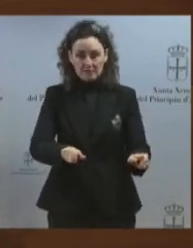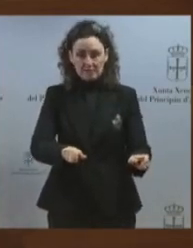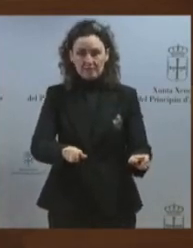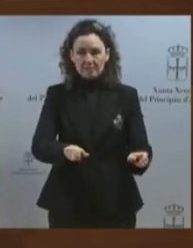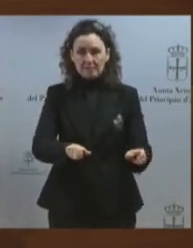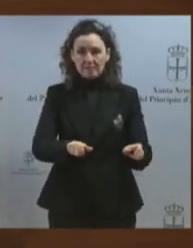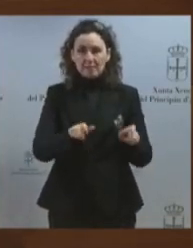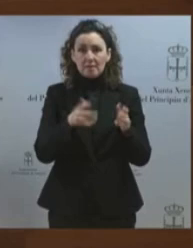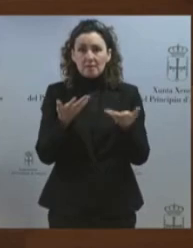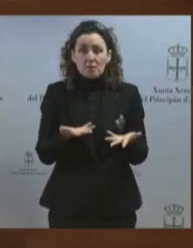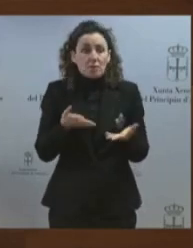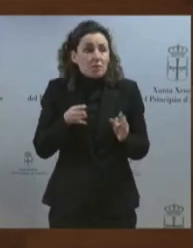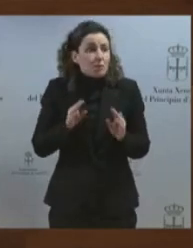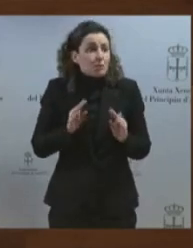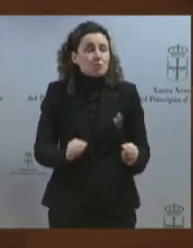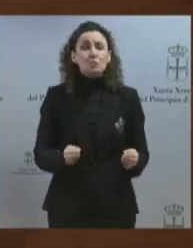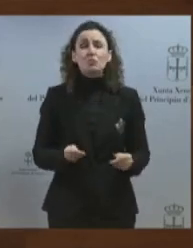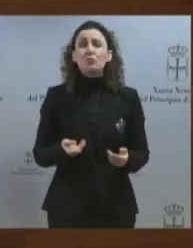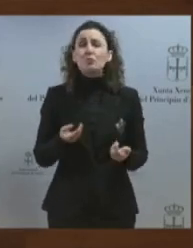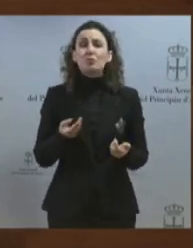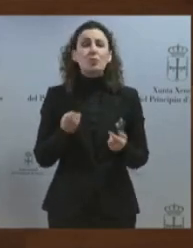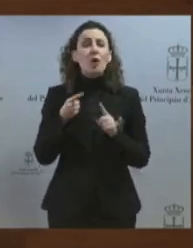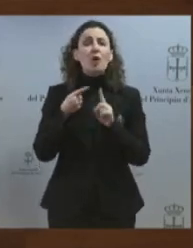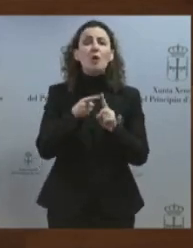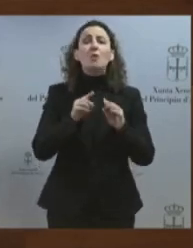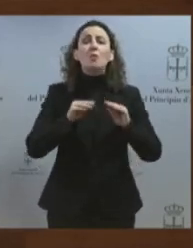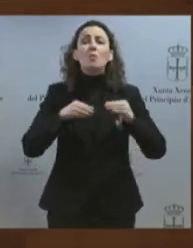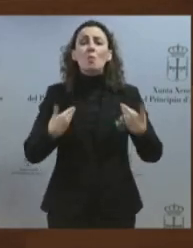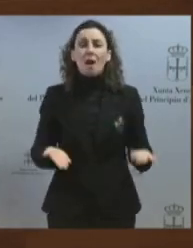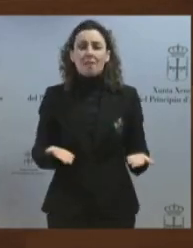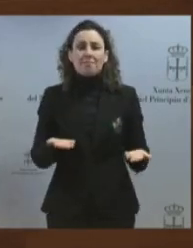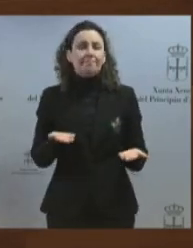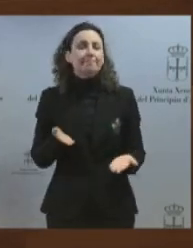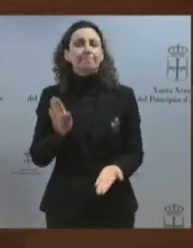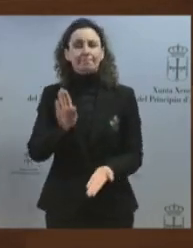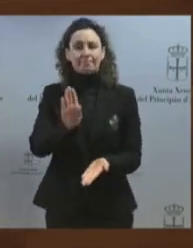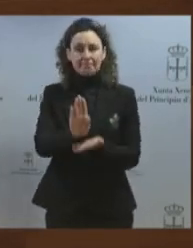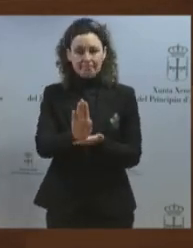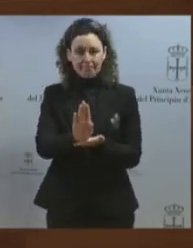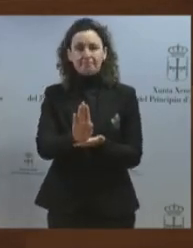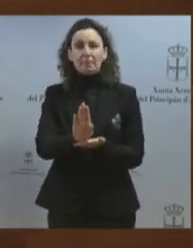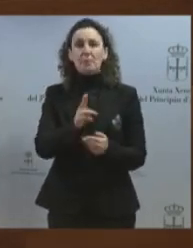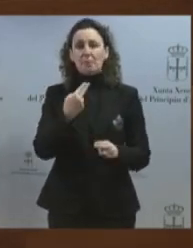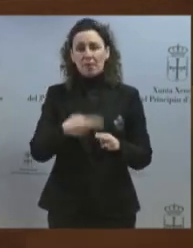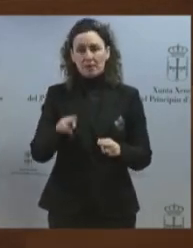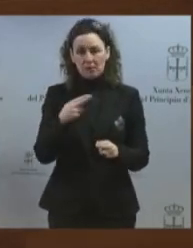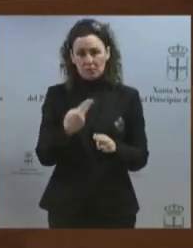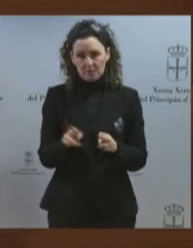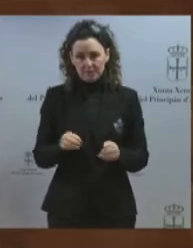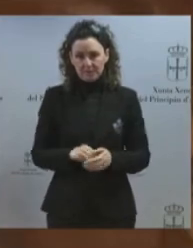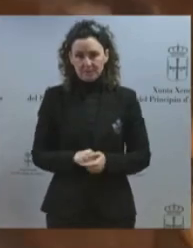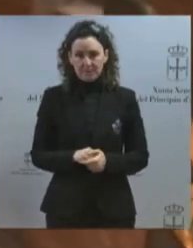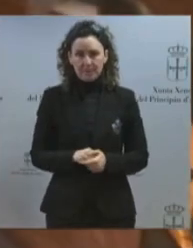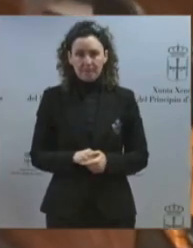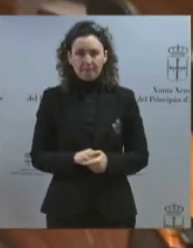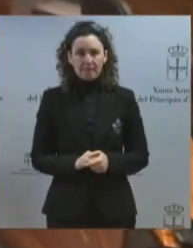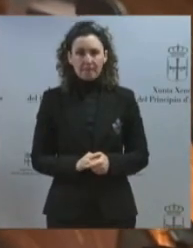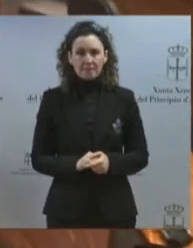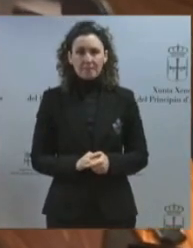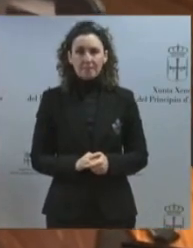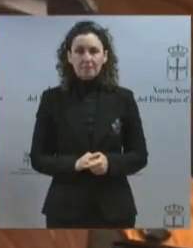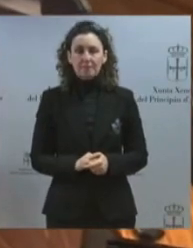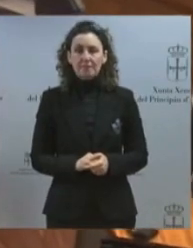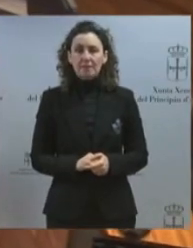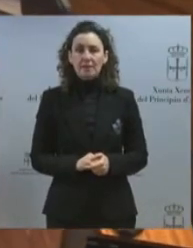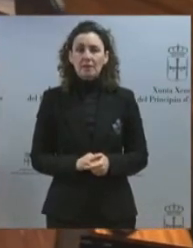que el de representar a sus conciudadanos y conciudadanas, que ostentaron un cargo público de